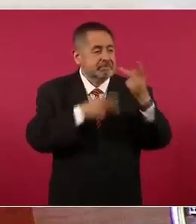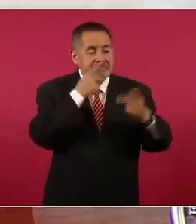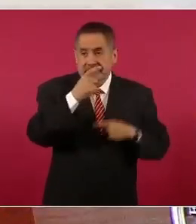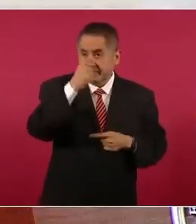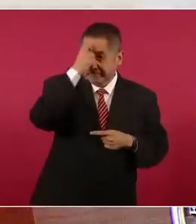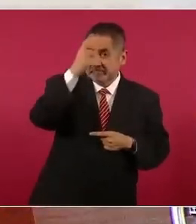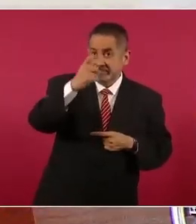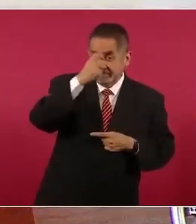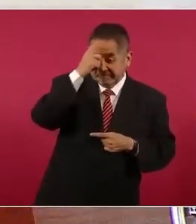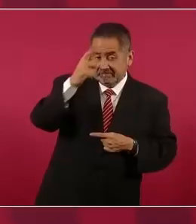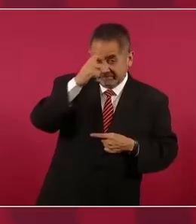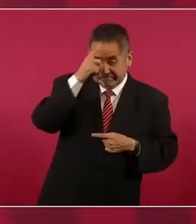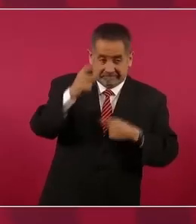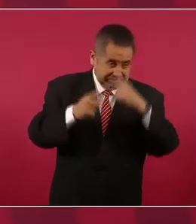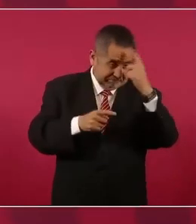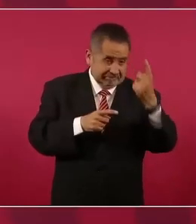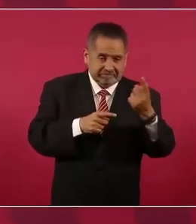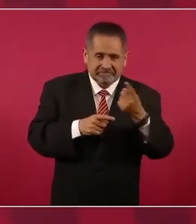inventando